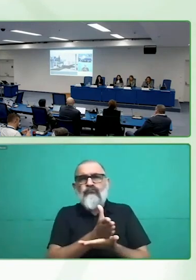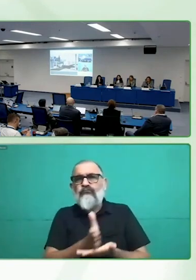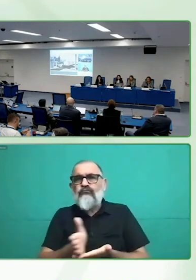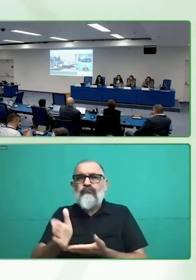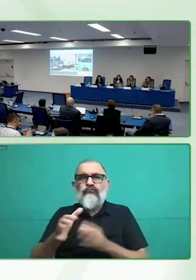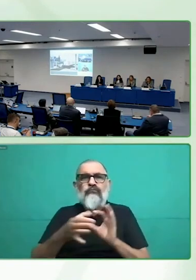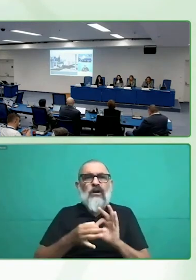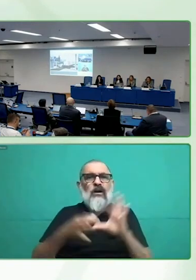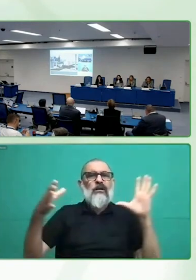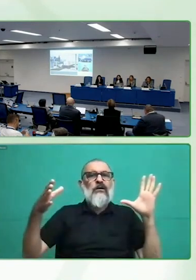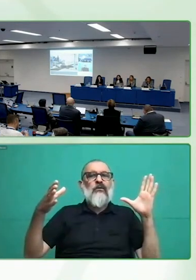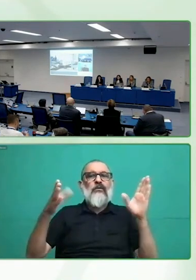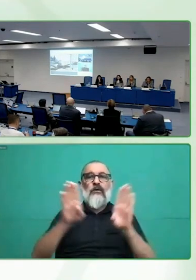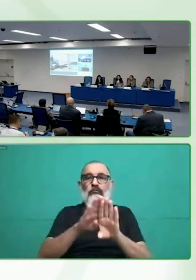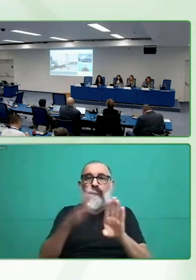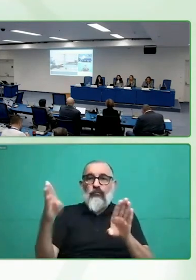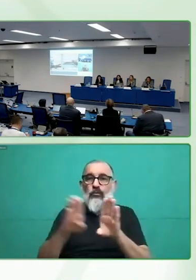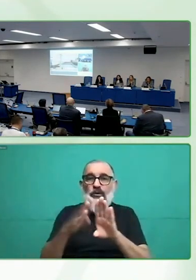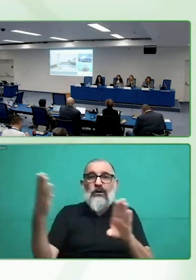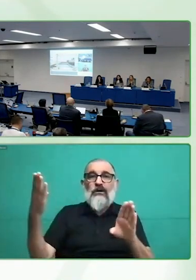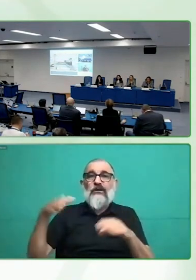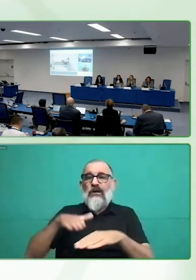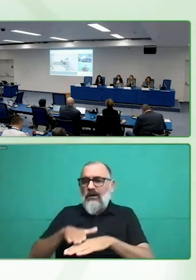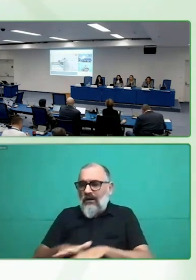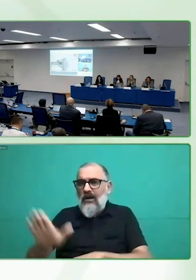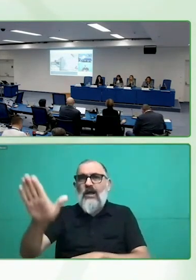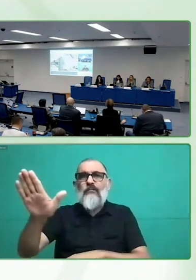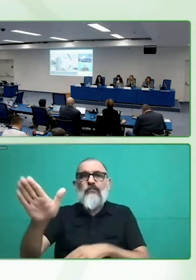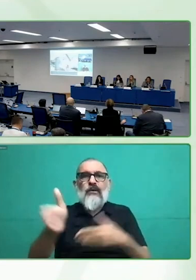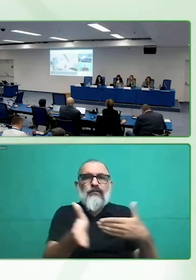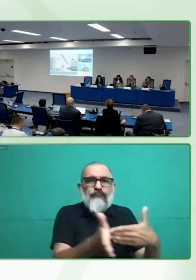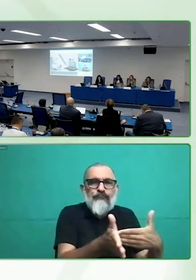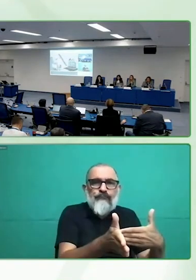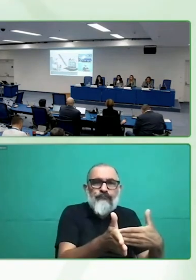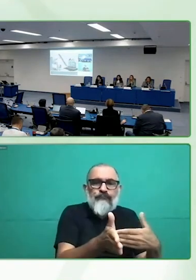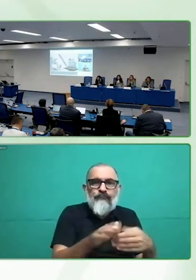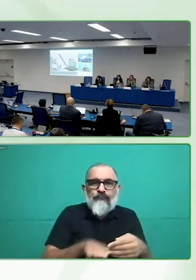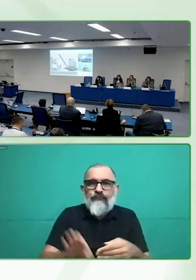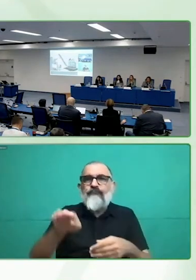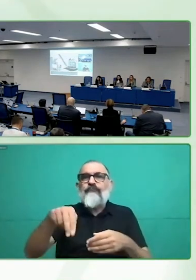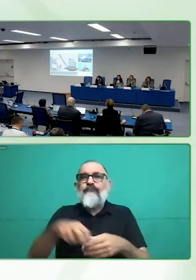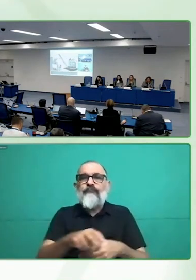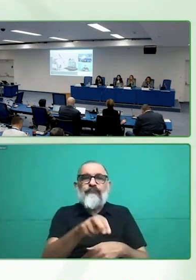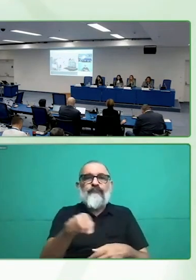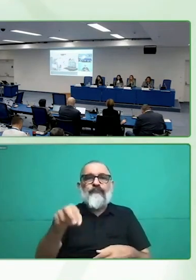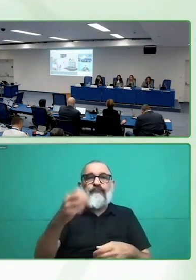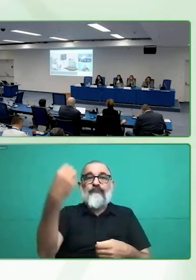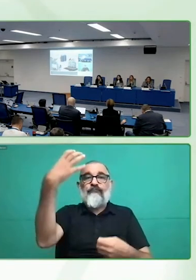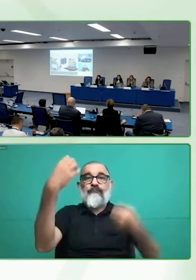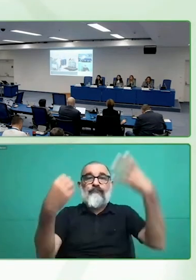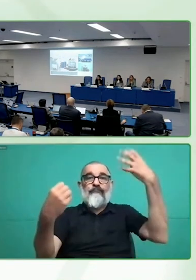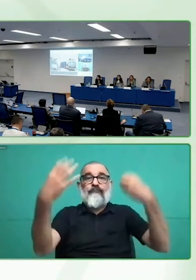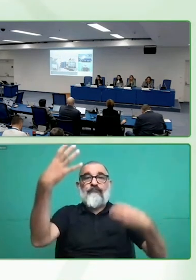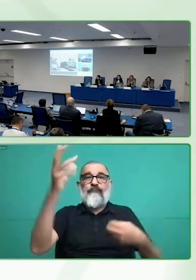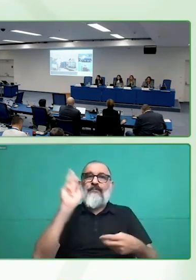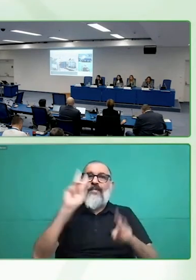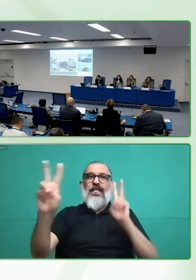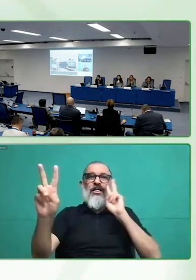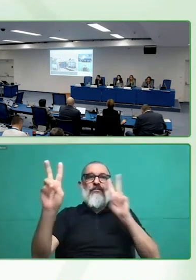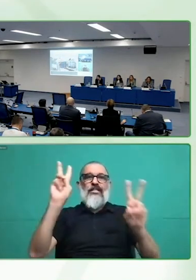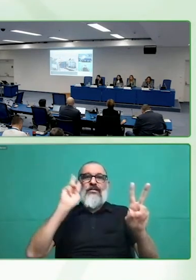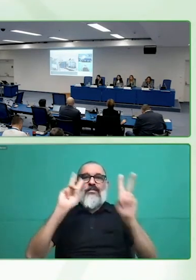y amplias banquetas. Señalización con símbolos fácilmente reconocibles, etc. Para ir a